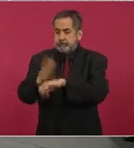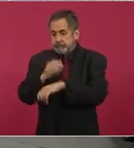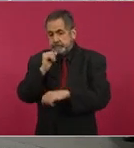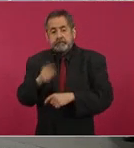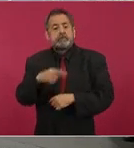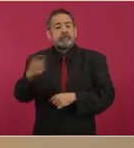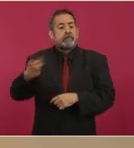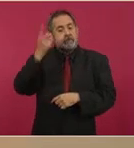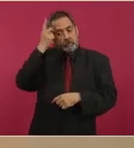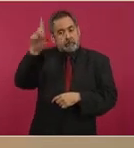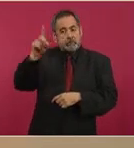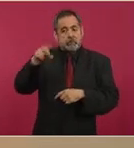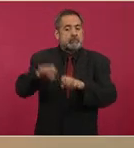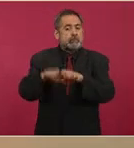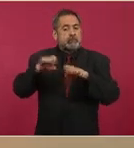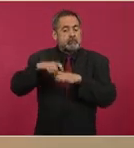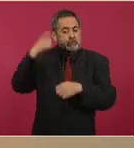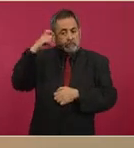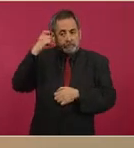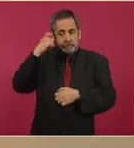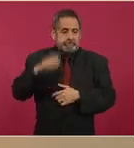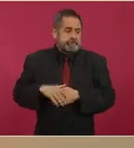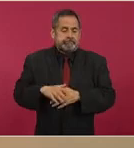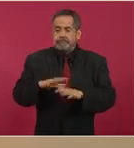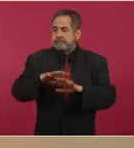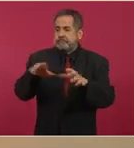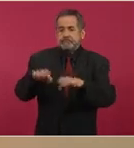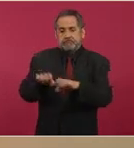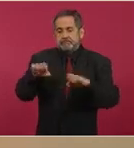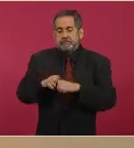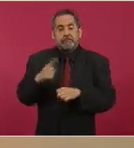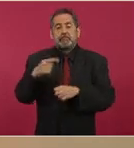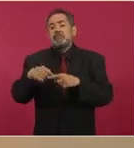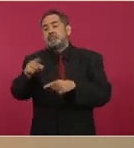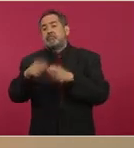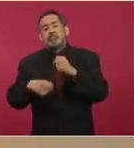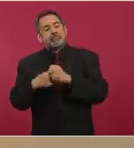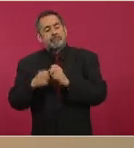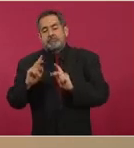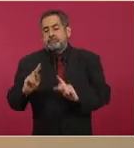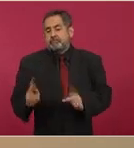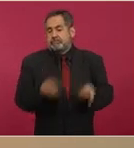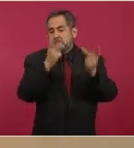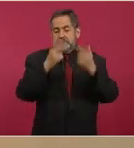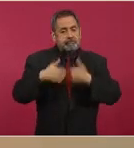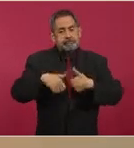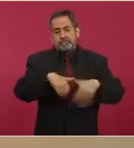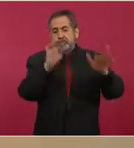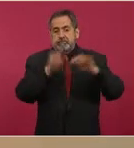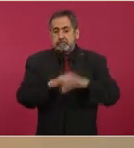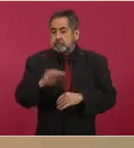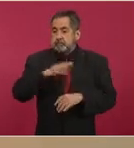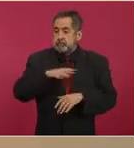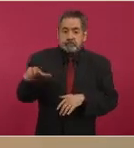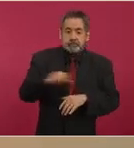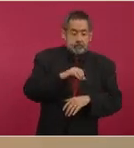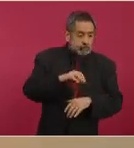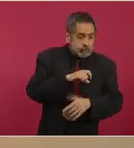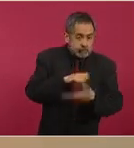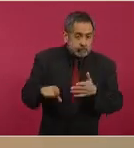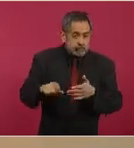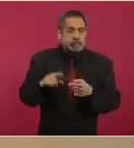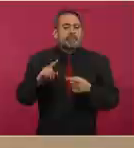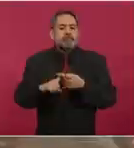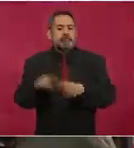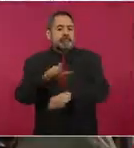Gallos Querétaro tendrá que poner a la venta el equipo en un año y en caso de no conseguir comprador, la Liga Mexicana de